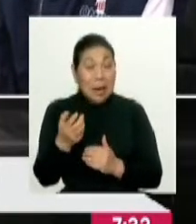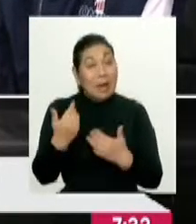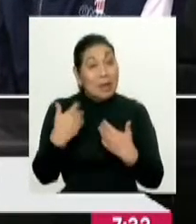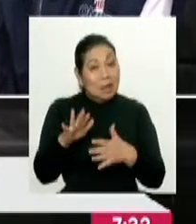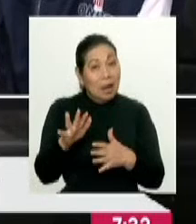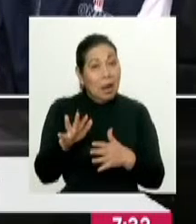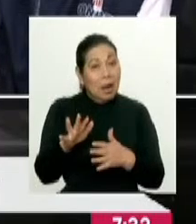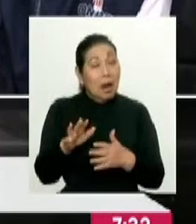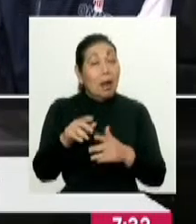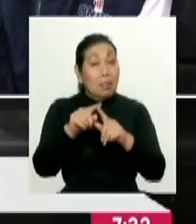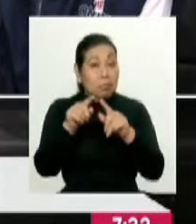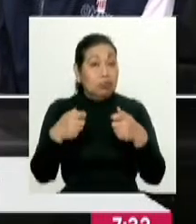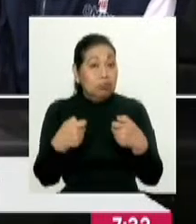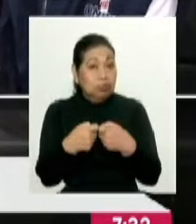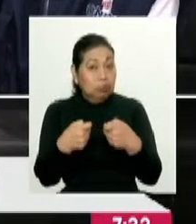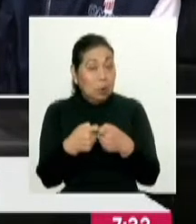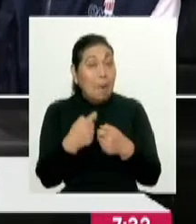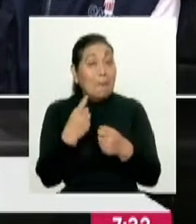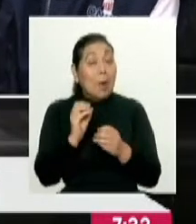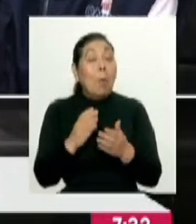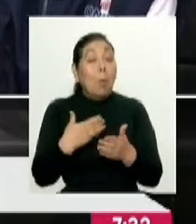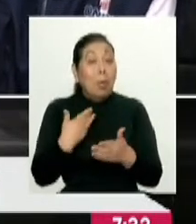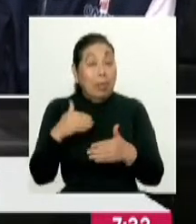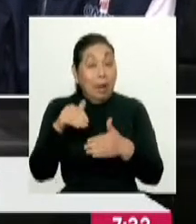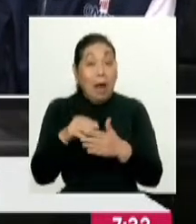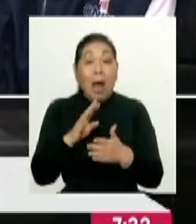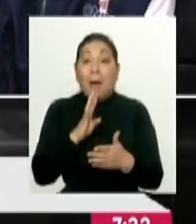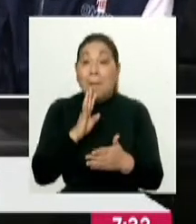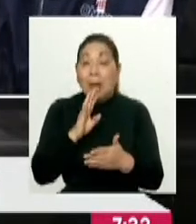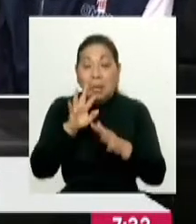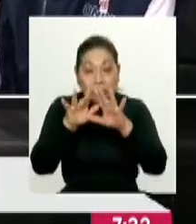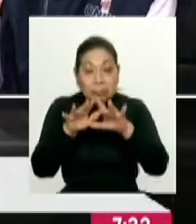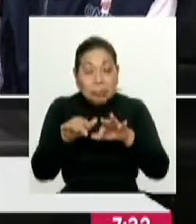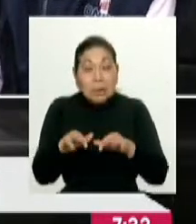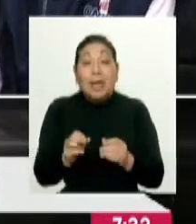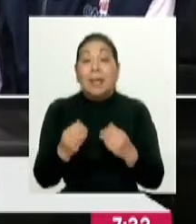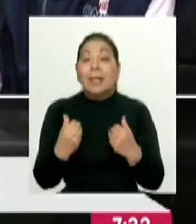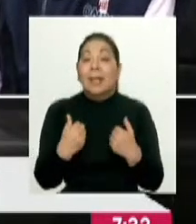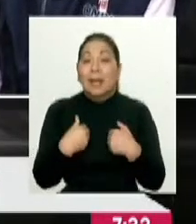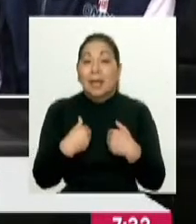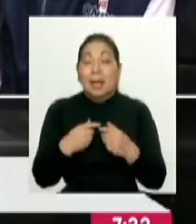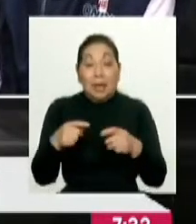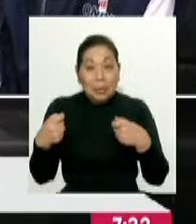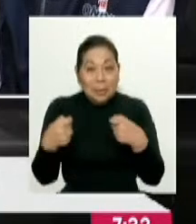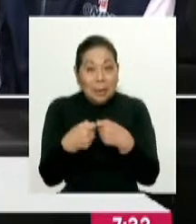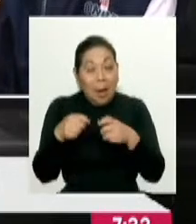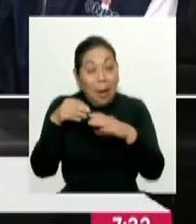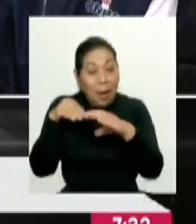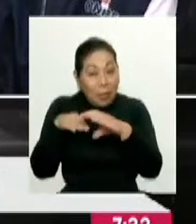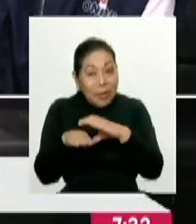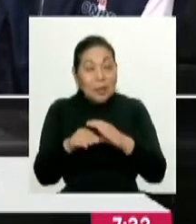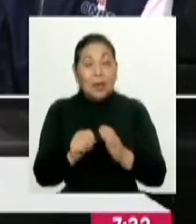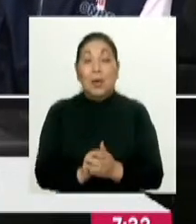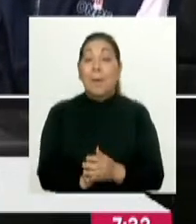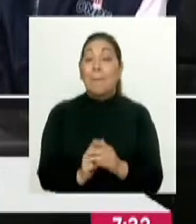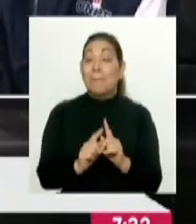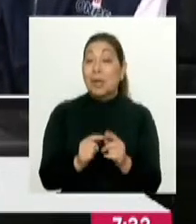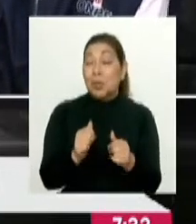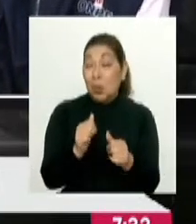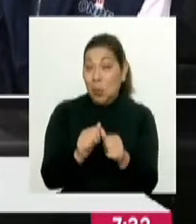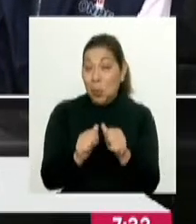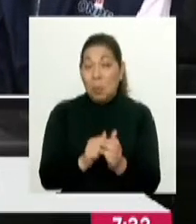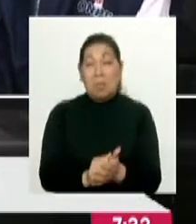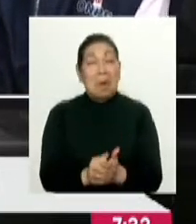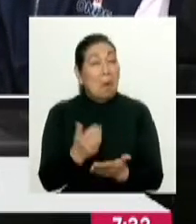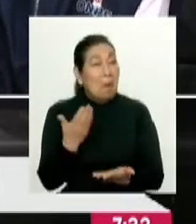solicitado su casilla electrónica, porque para poder hacer esta declaración en línea hay que tener una casilla electrónica. De este número,